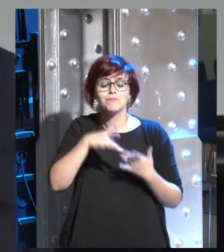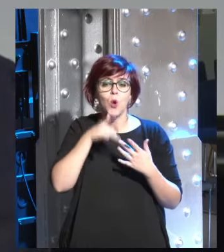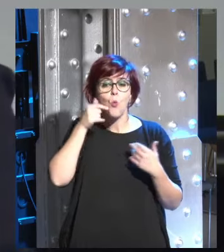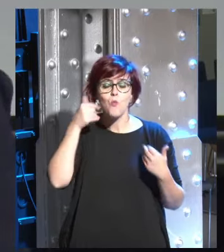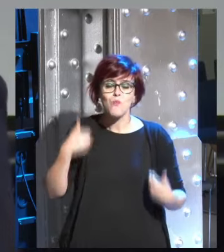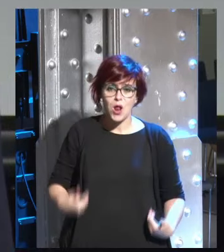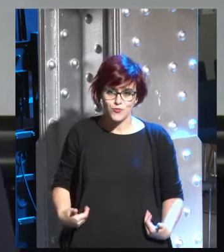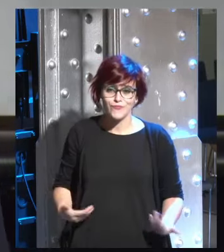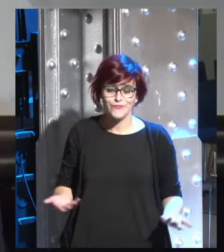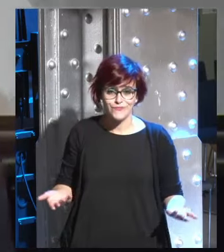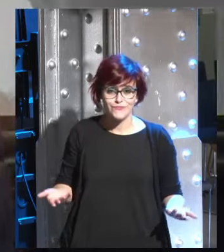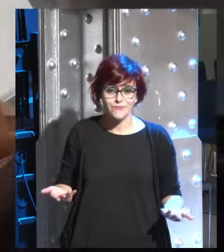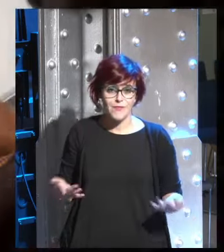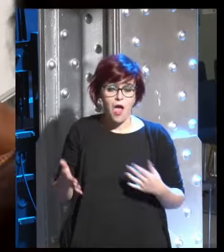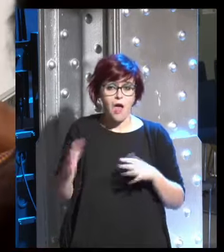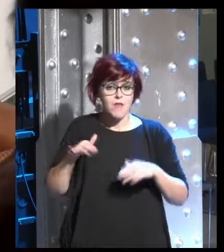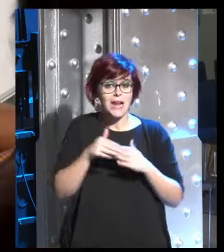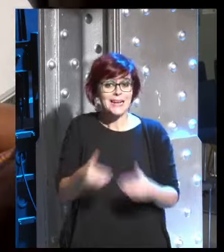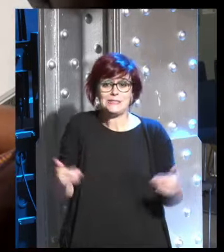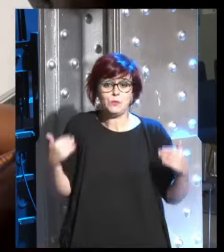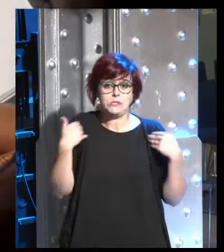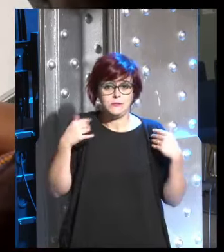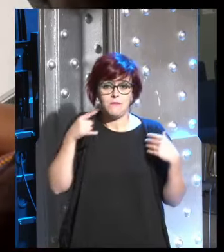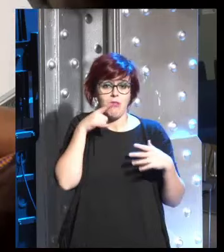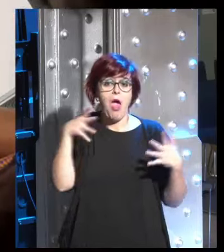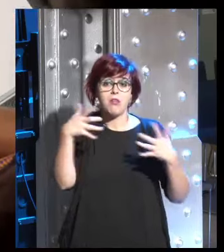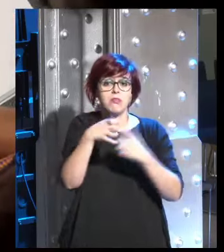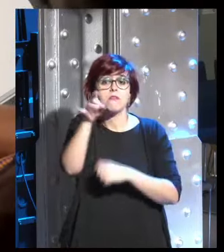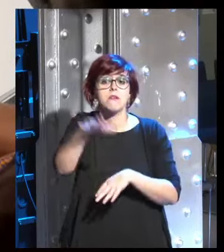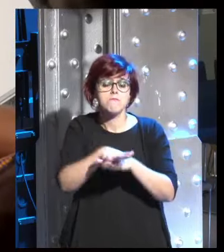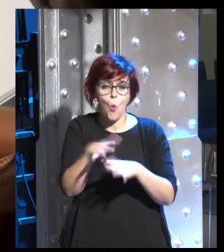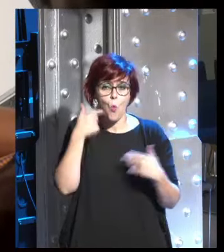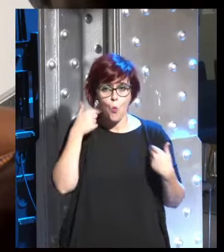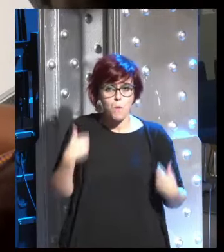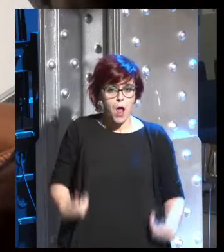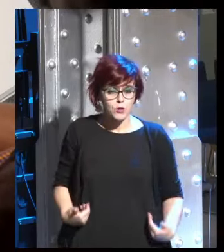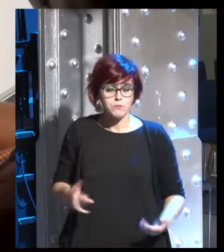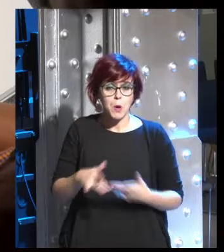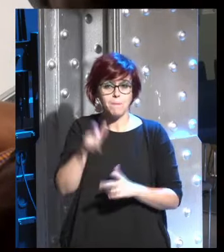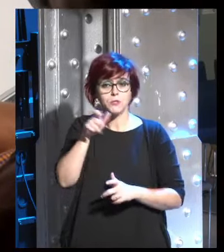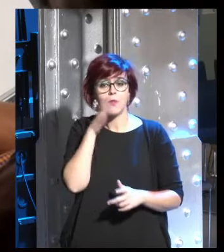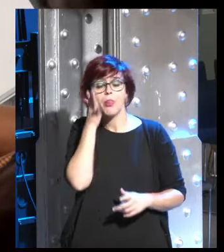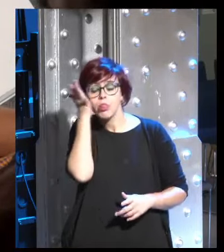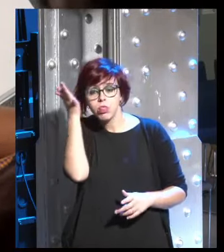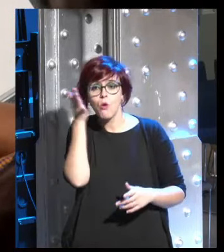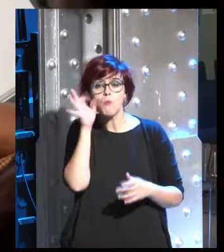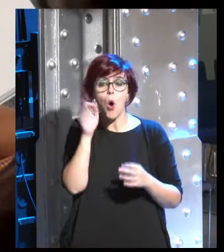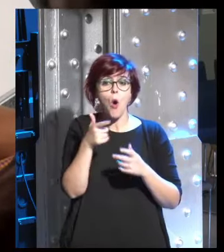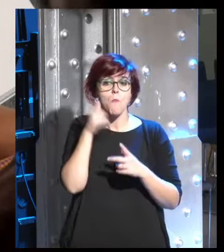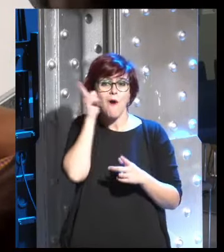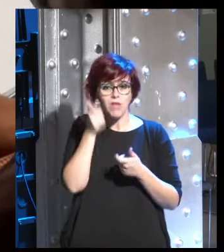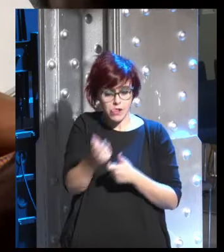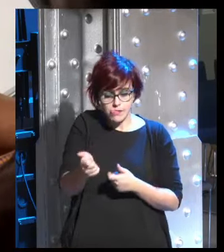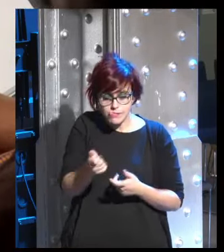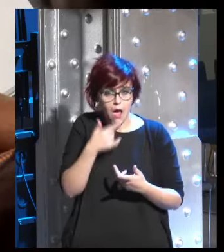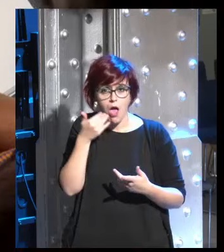normalmente la causa de la mayor parte de los accidentes es el factor humano porque la persona se durmió estaba escribiendo en su